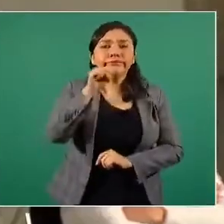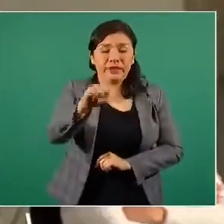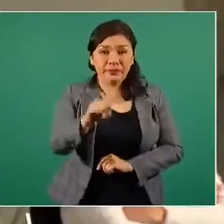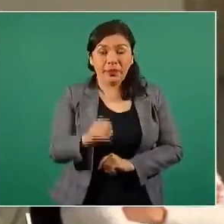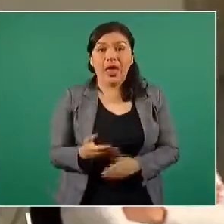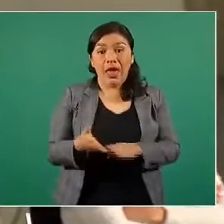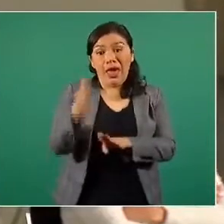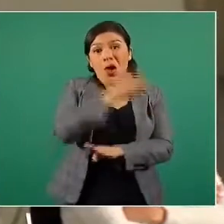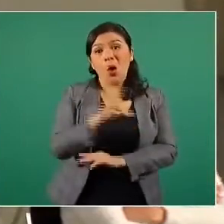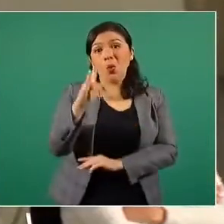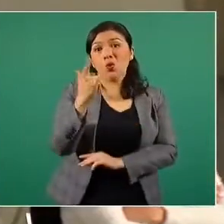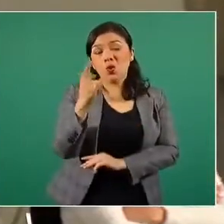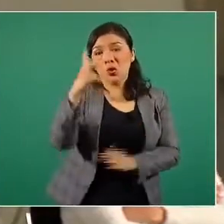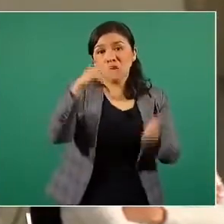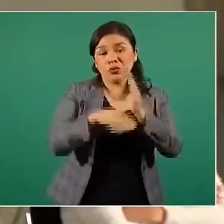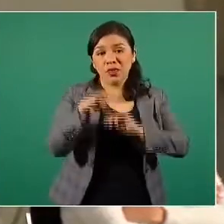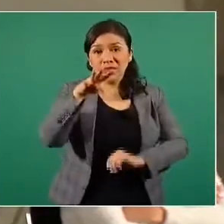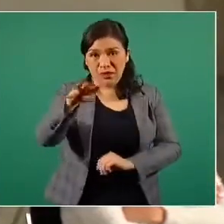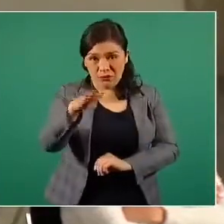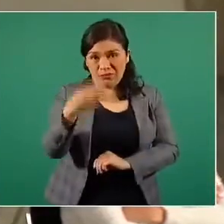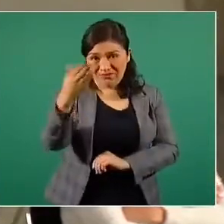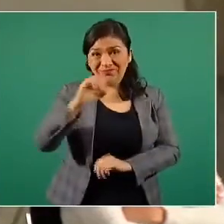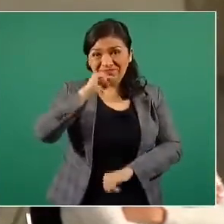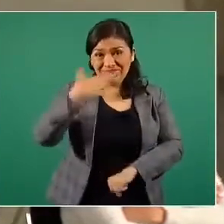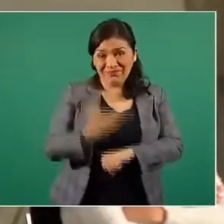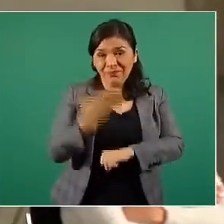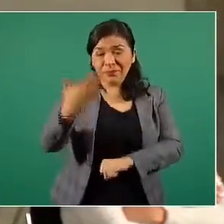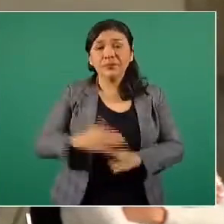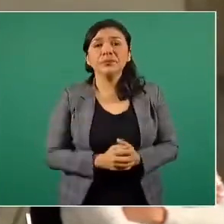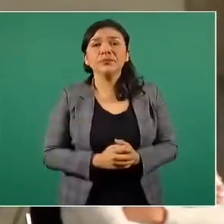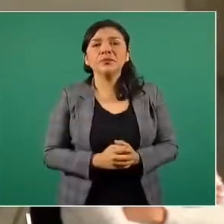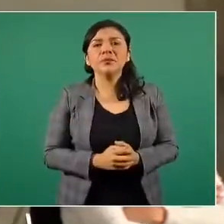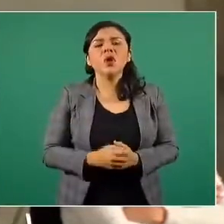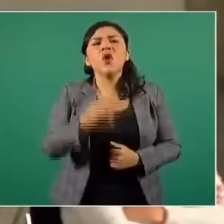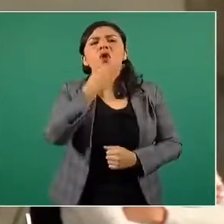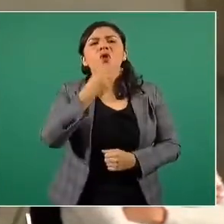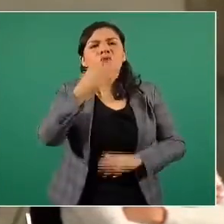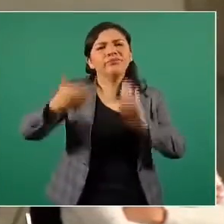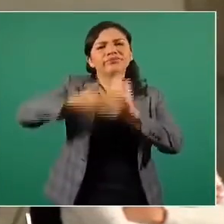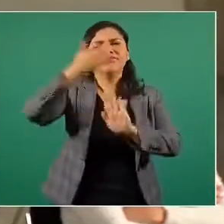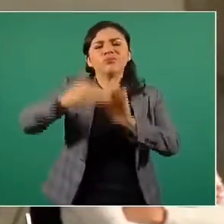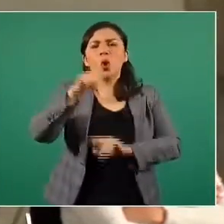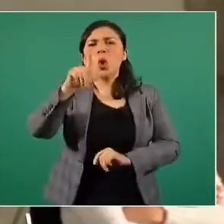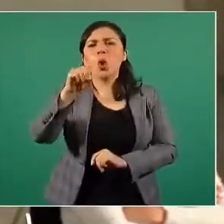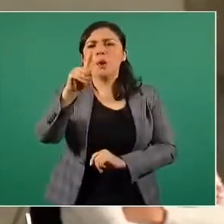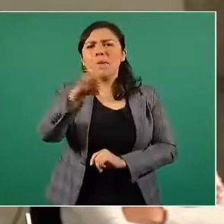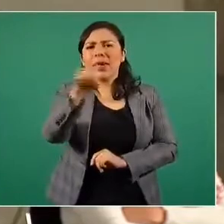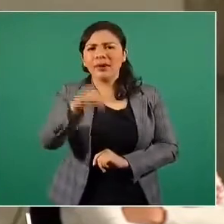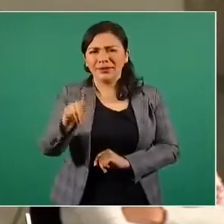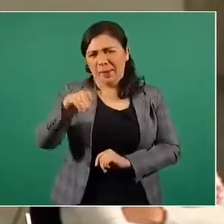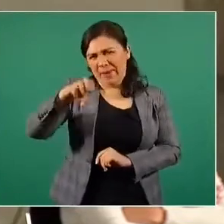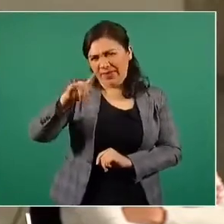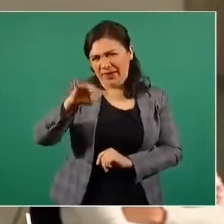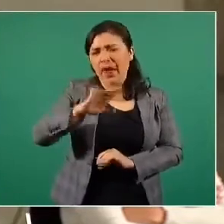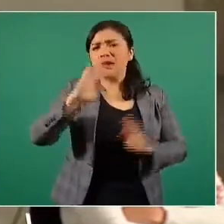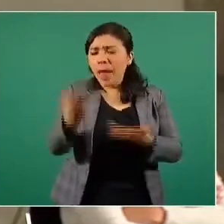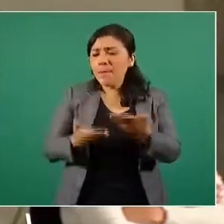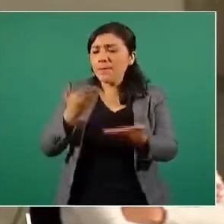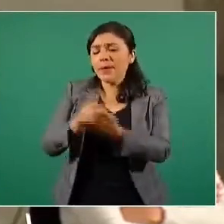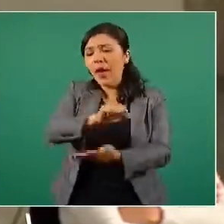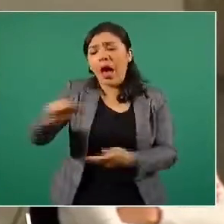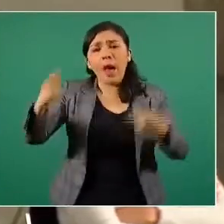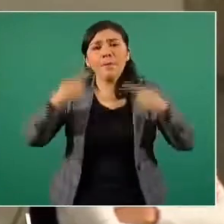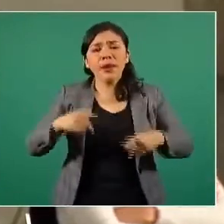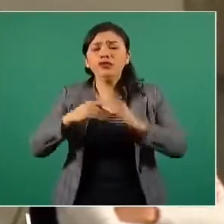julio de dos mil diecinueve, secretaria Alvarez, el constructor López Medina había solicitado a los comuneros que